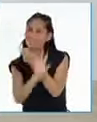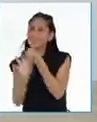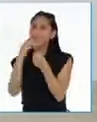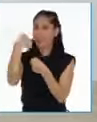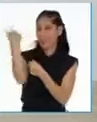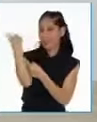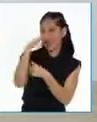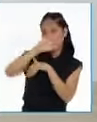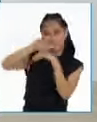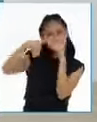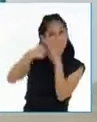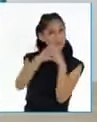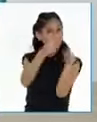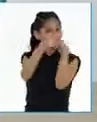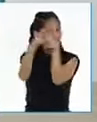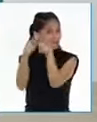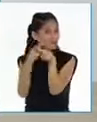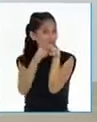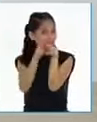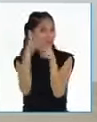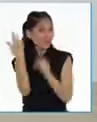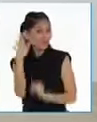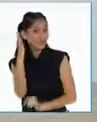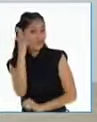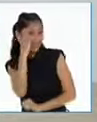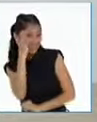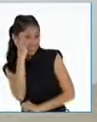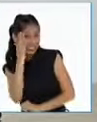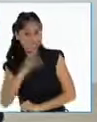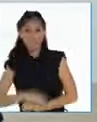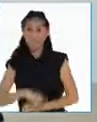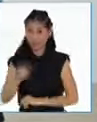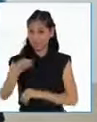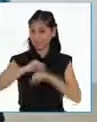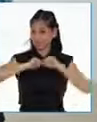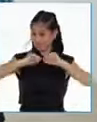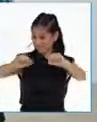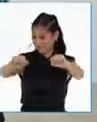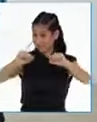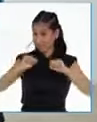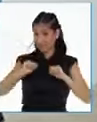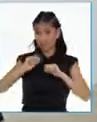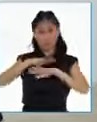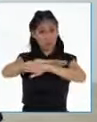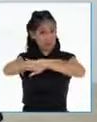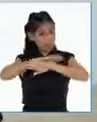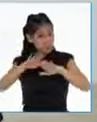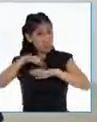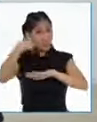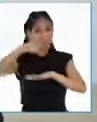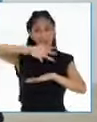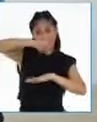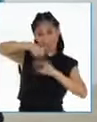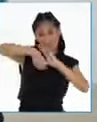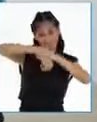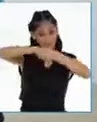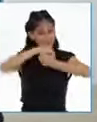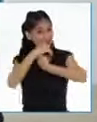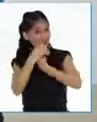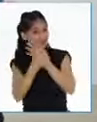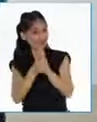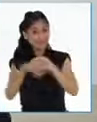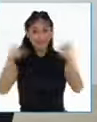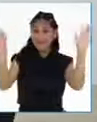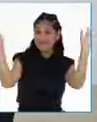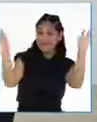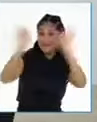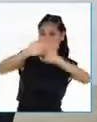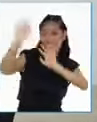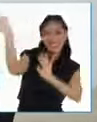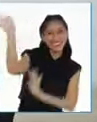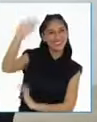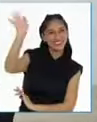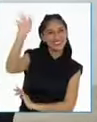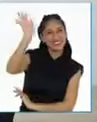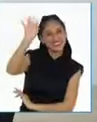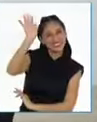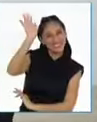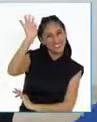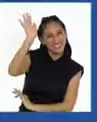Así que ya sabes, después de hacer este ejercicio, ¡lávense bien las manos! ¡Nos vemos pronto! ¡Chao!